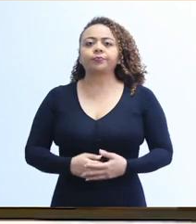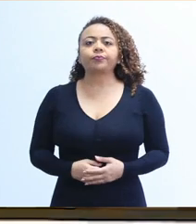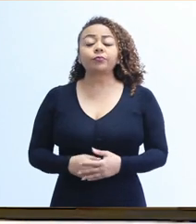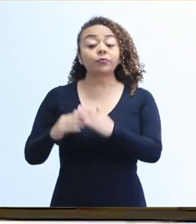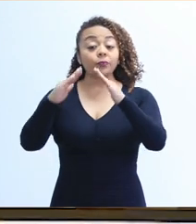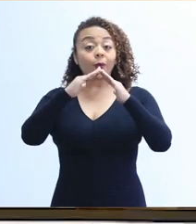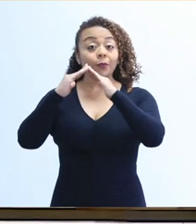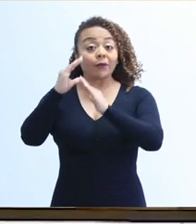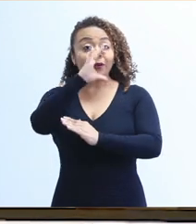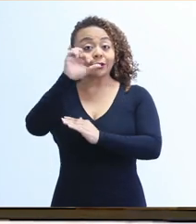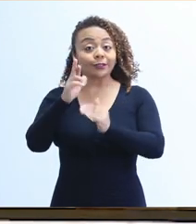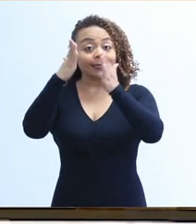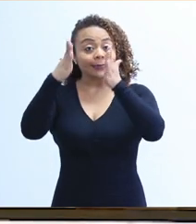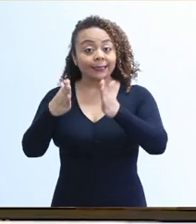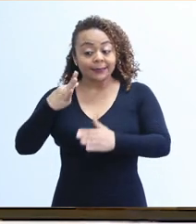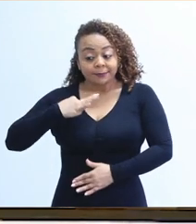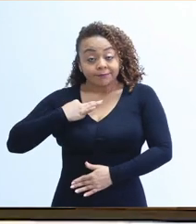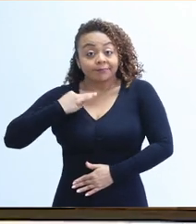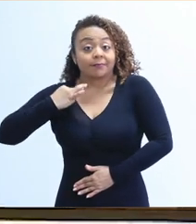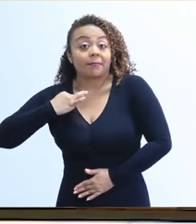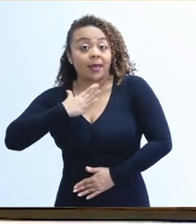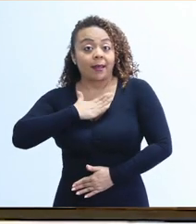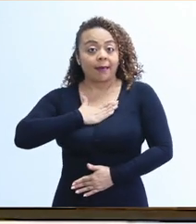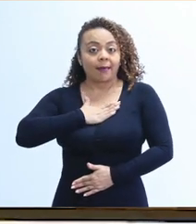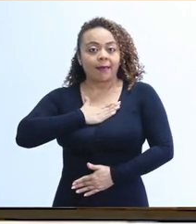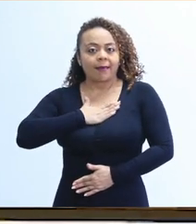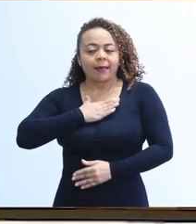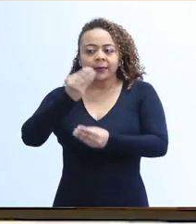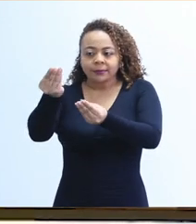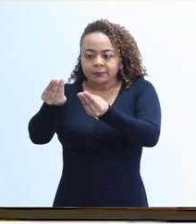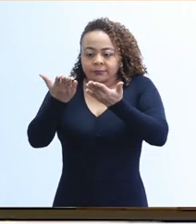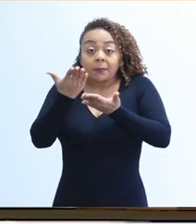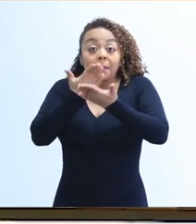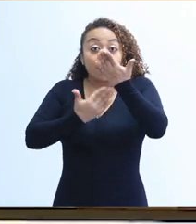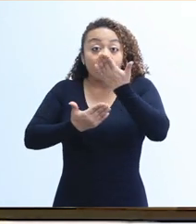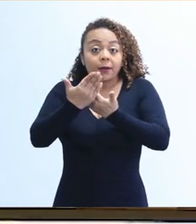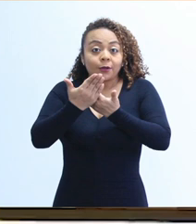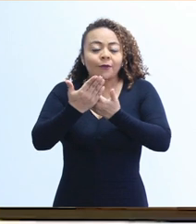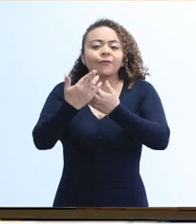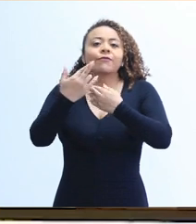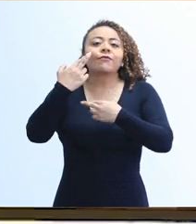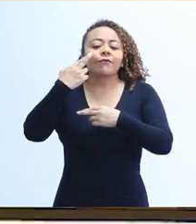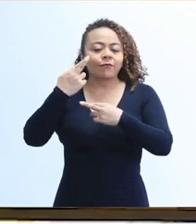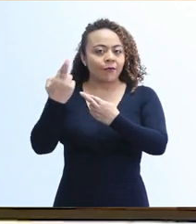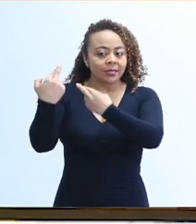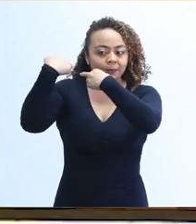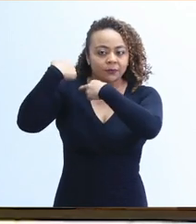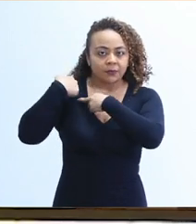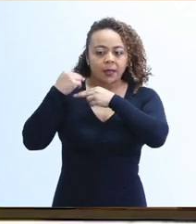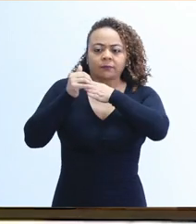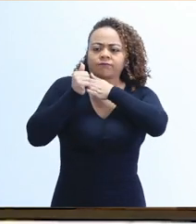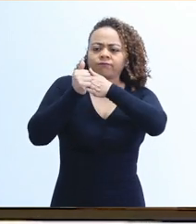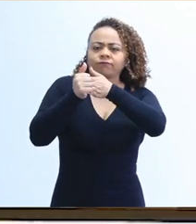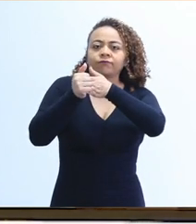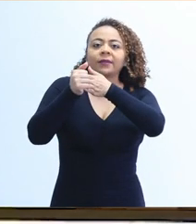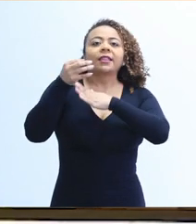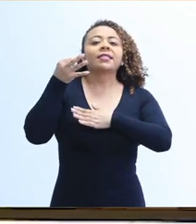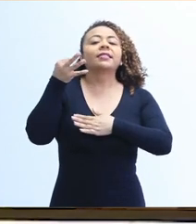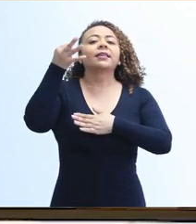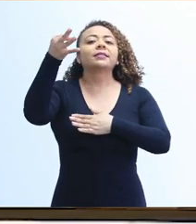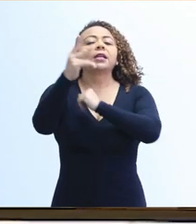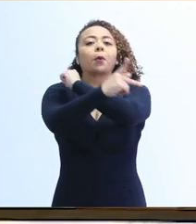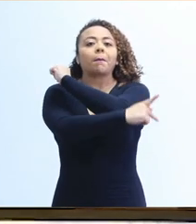El pueblo costarricense, al elegirme, puso en mis manos la responsabilidad de conducir el